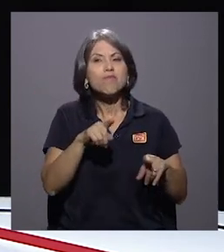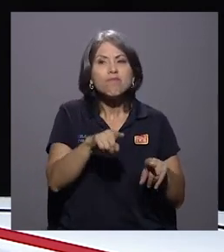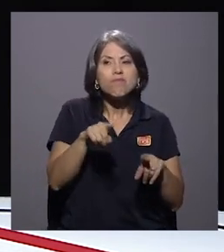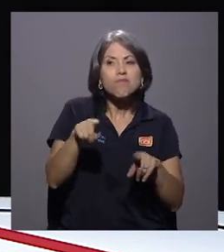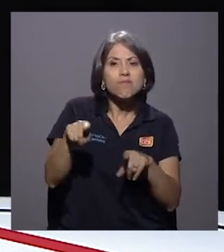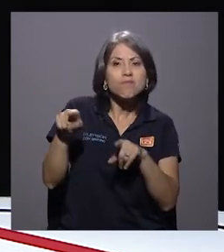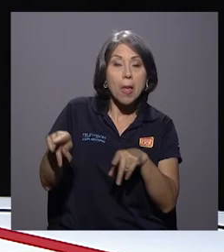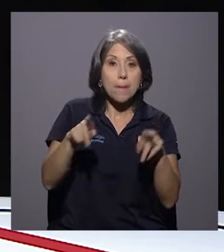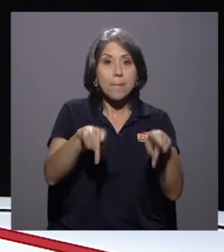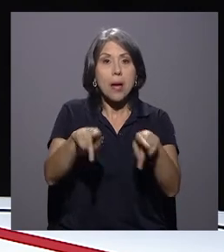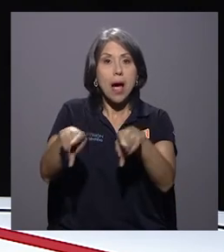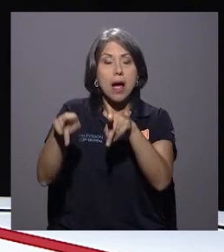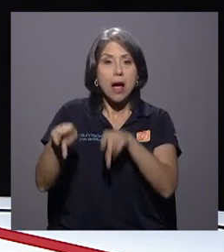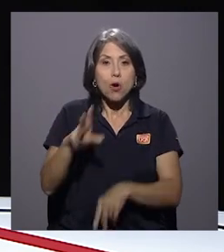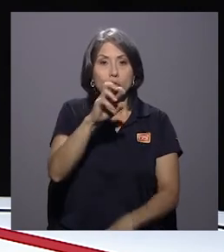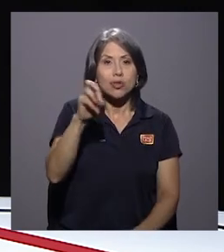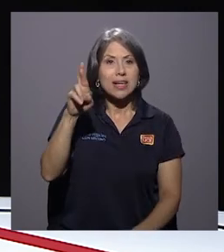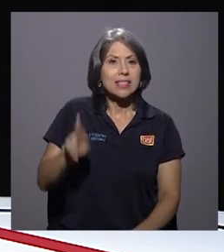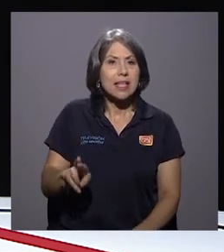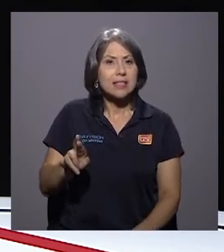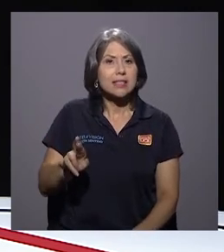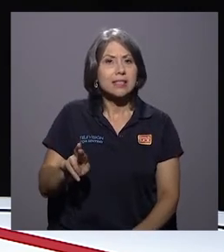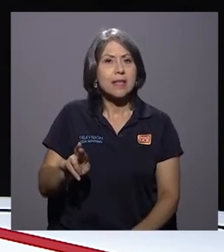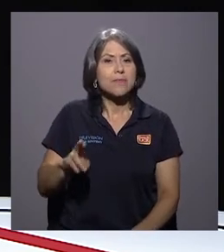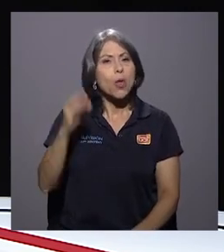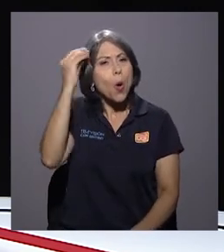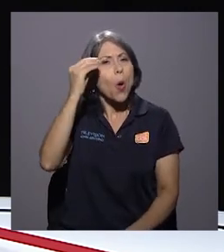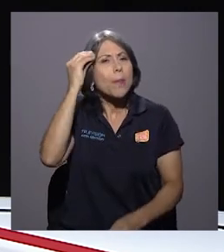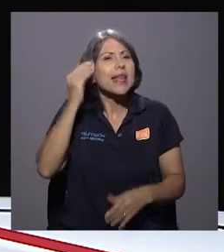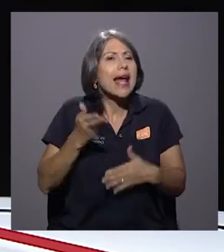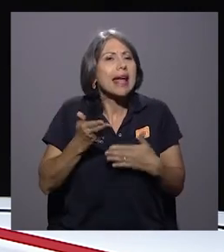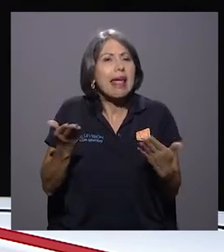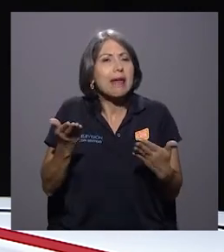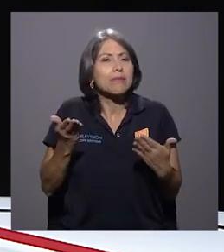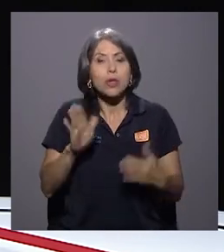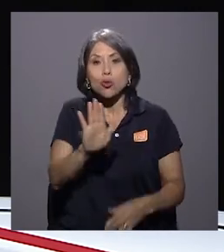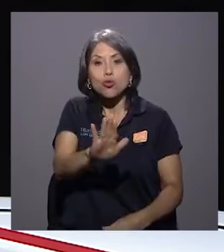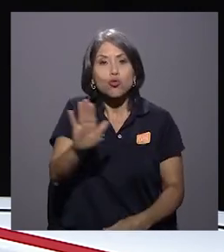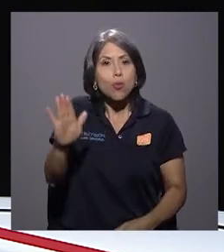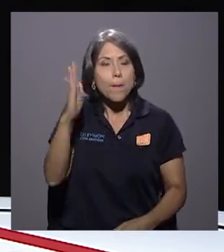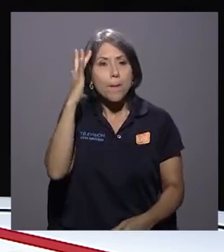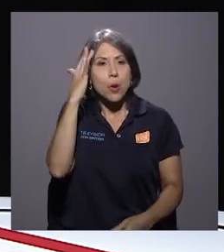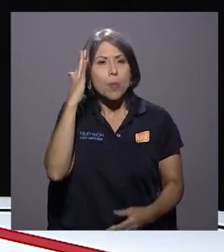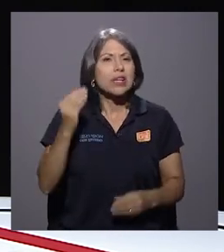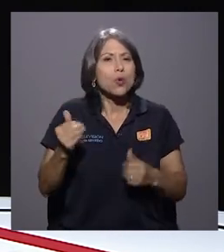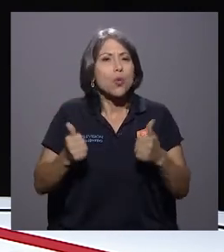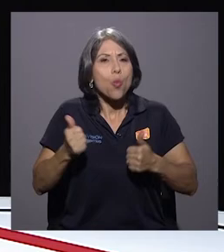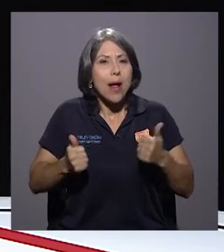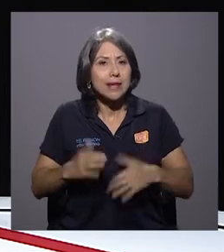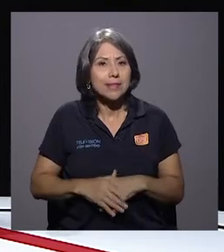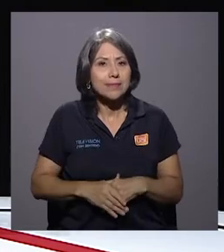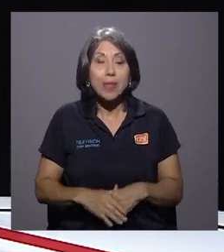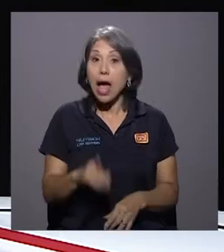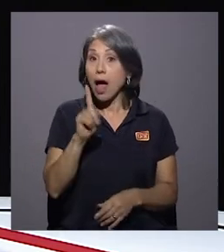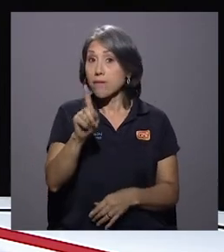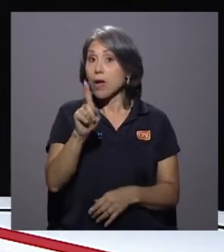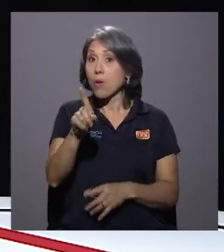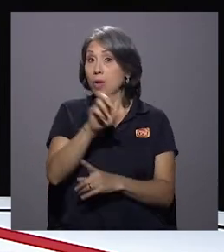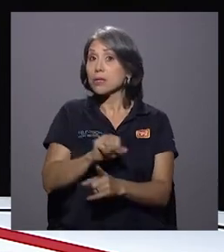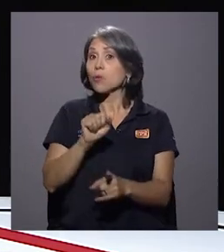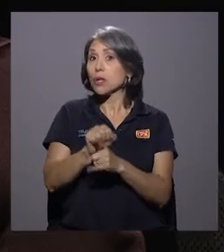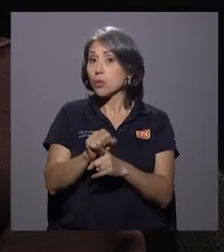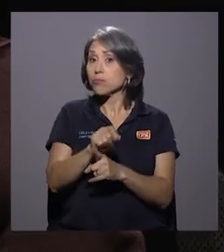la población costarricense en torno a las preocupaciones que tenía. Y había una preocupación que al menos me encontré